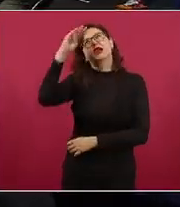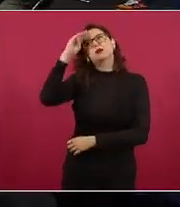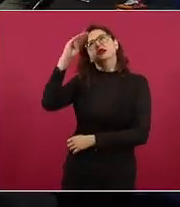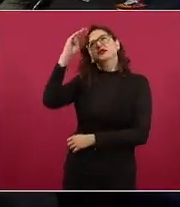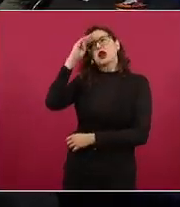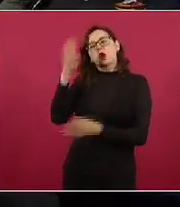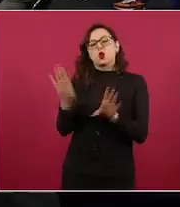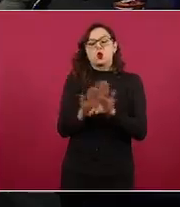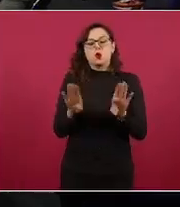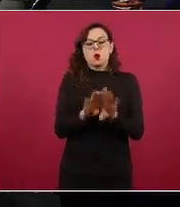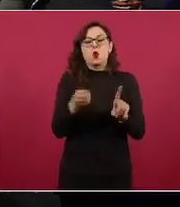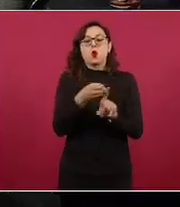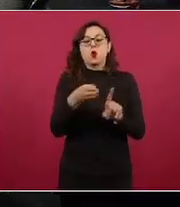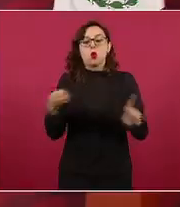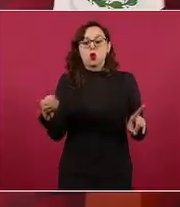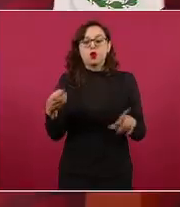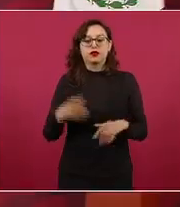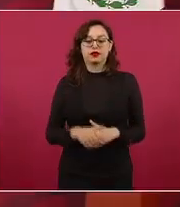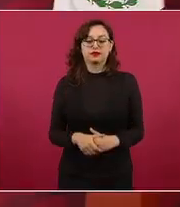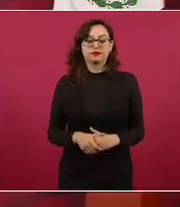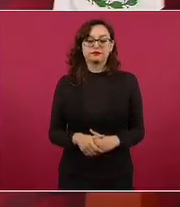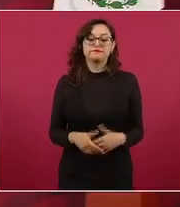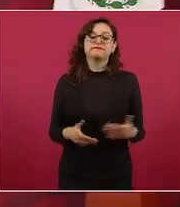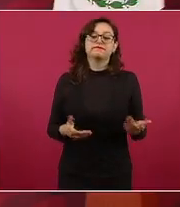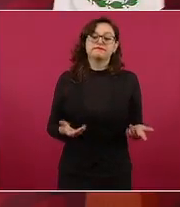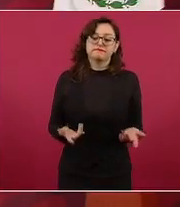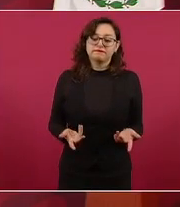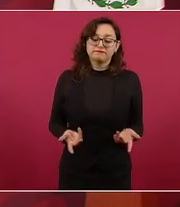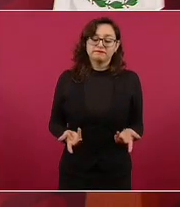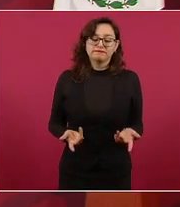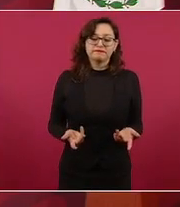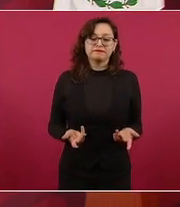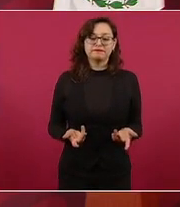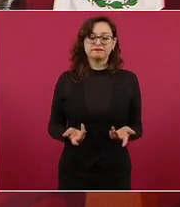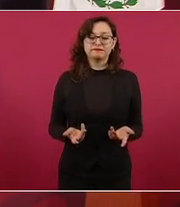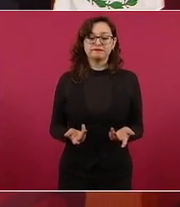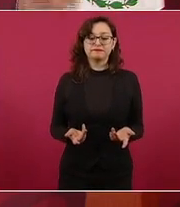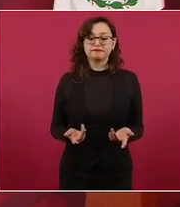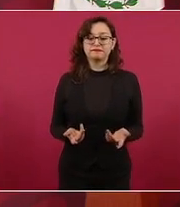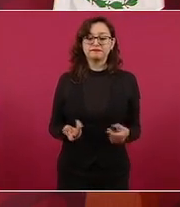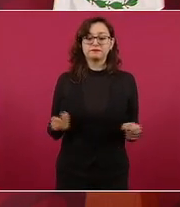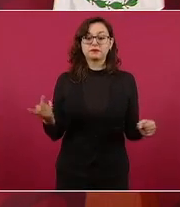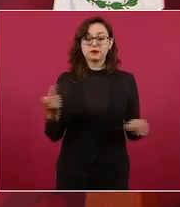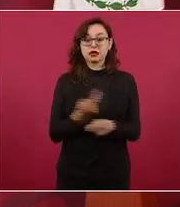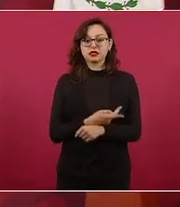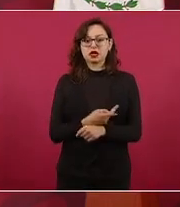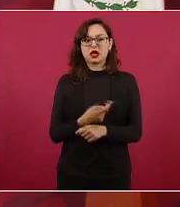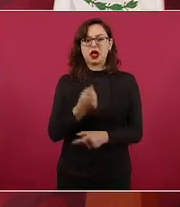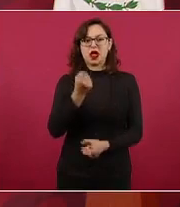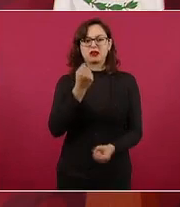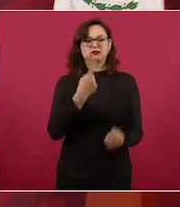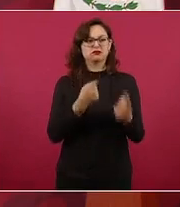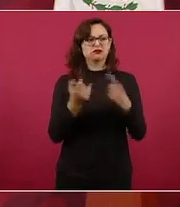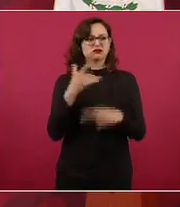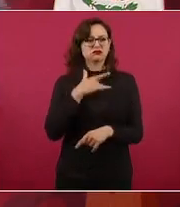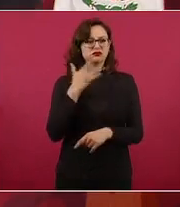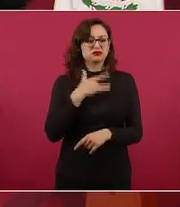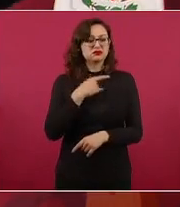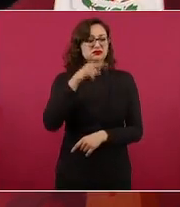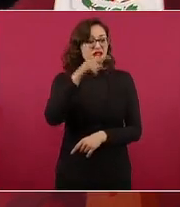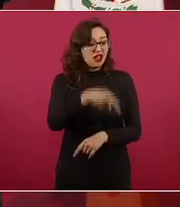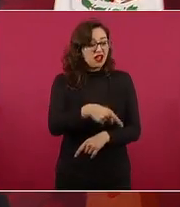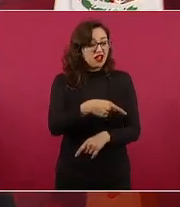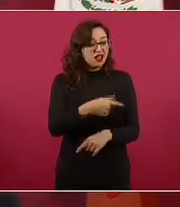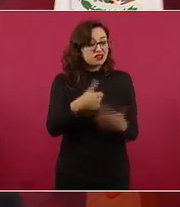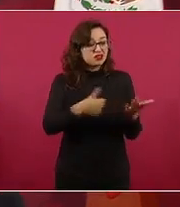planeación ¿qué sucedió entonces? se fueron al Estado de México miles